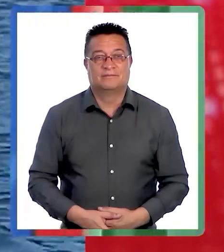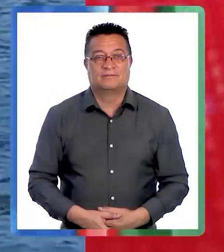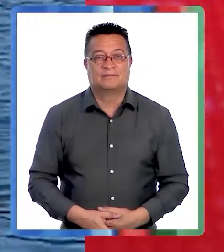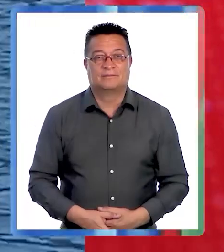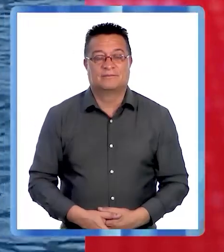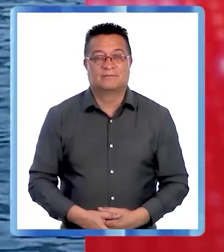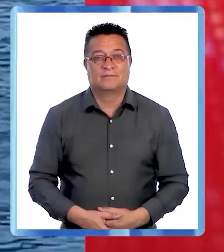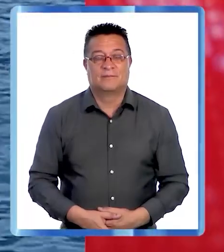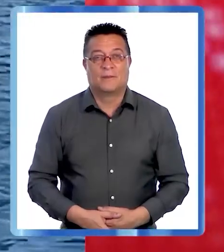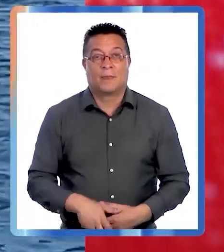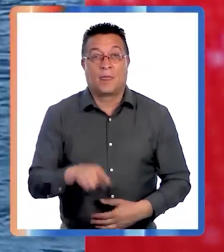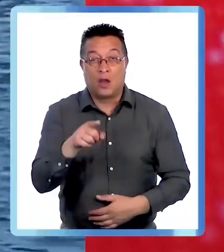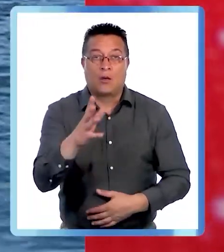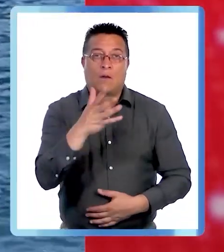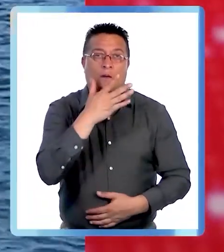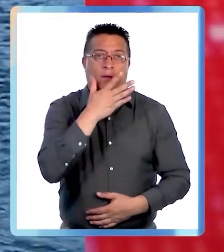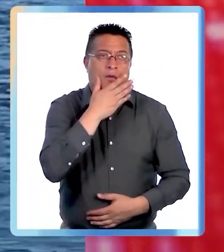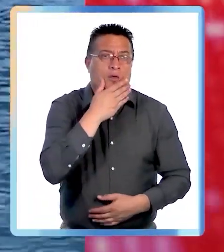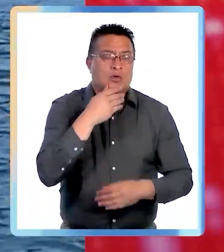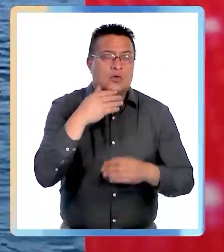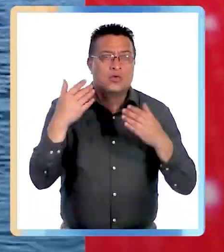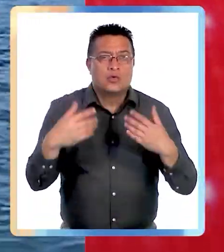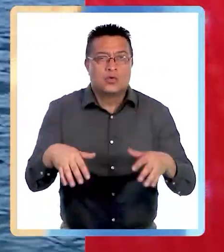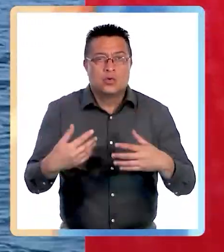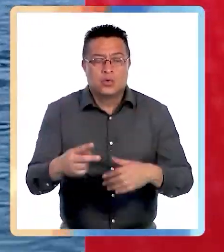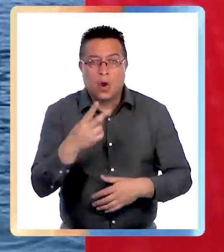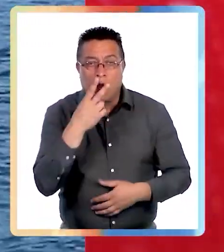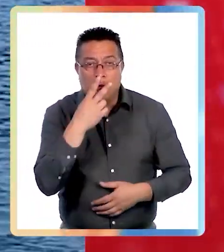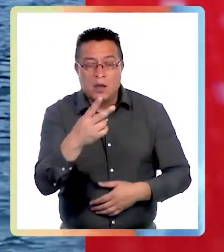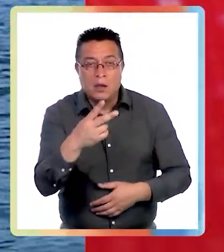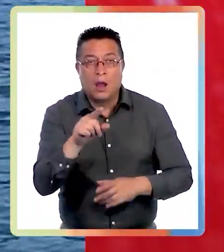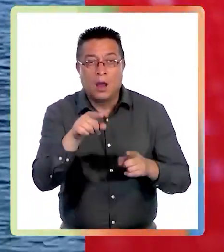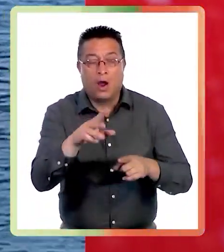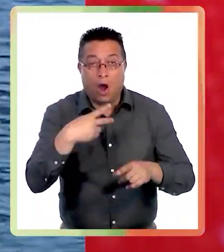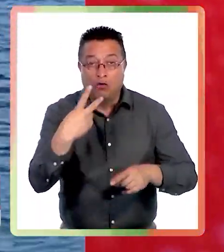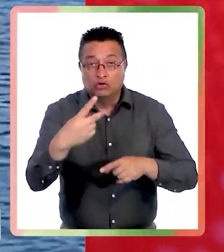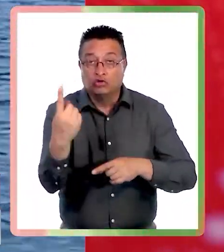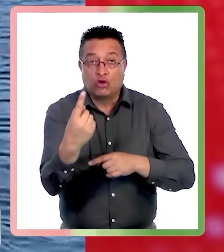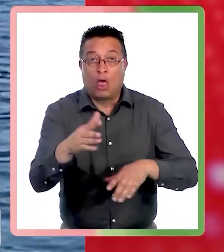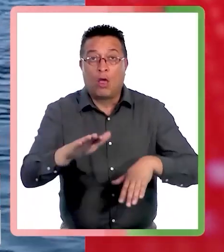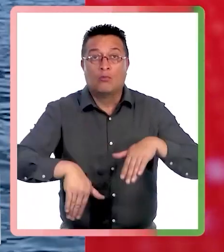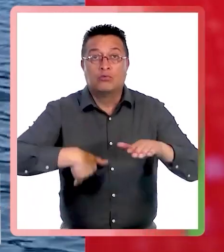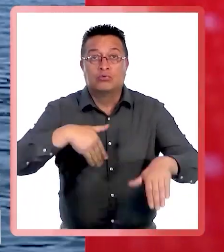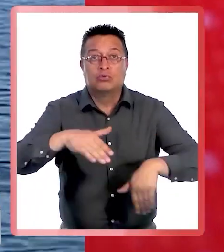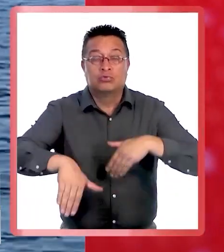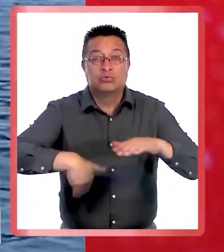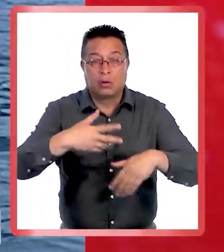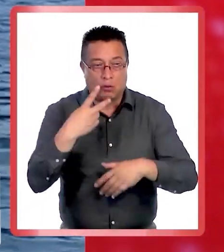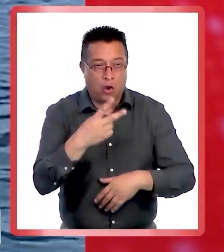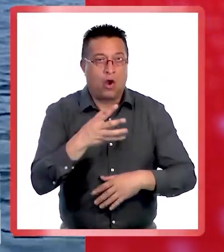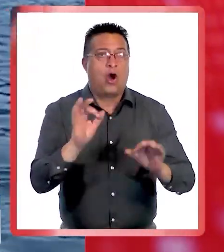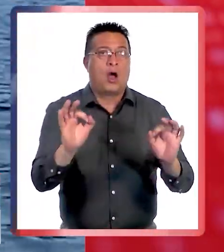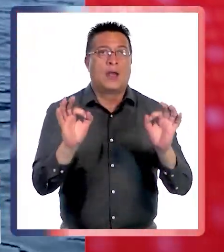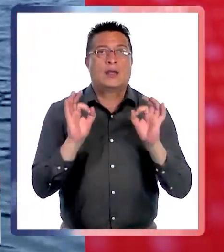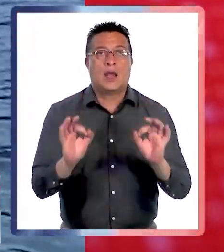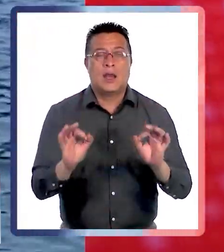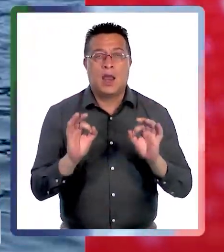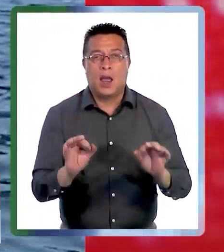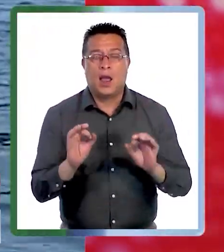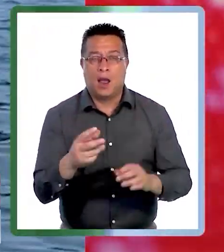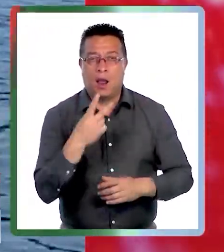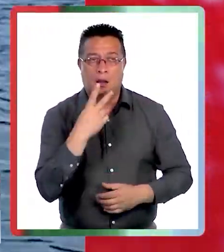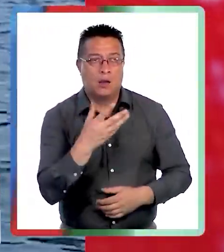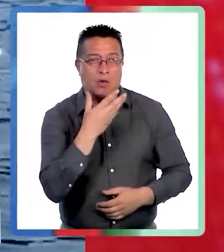¡Está guay, impagable! lindo eres! ¡Con chalalora! ¿Y estás cruzando o nadando? Es que lo encuentro genial. ¿Y lo que se puso? ¿Puedo cagar la risa?